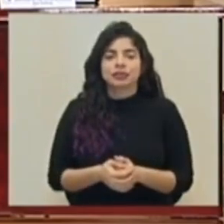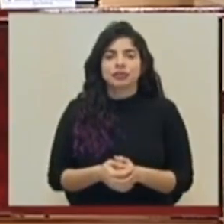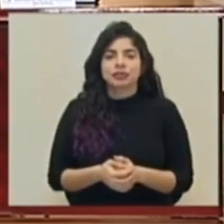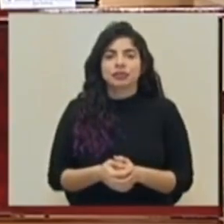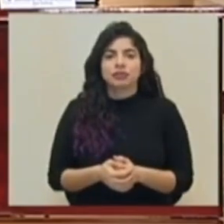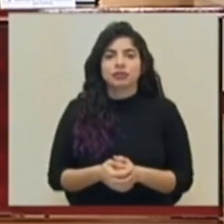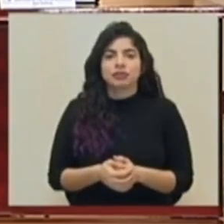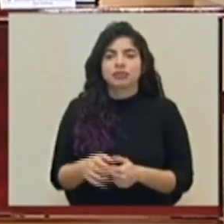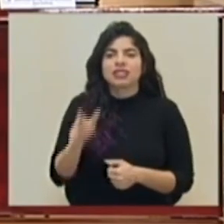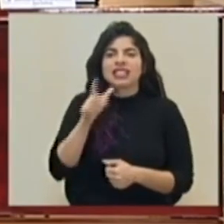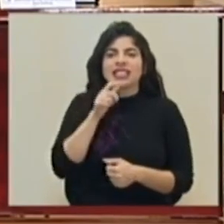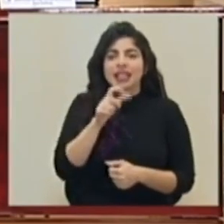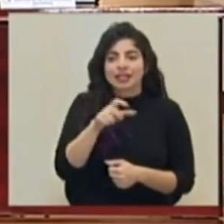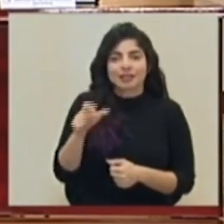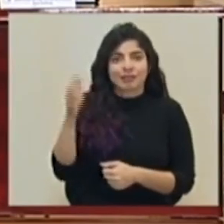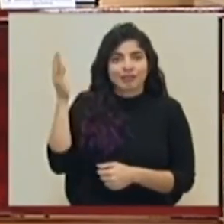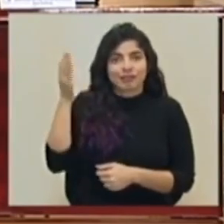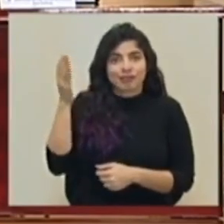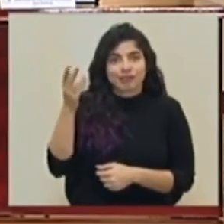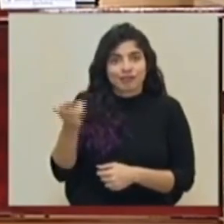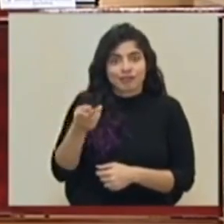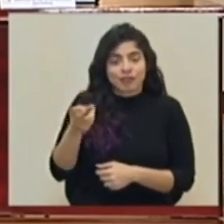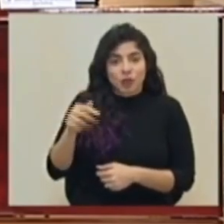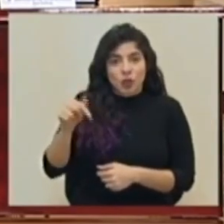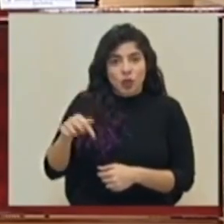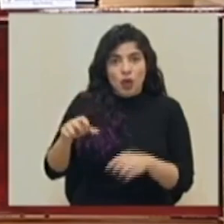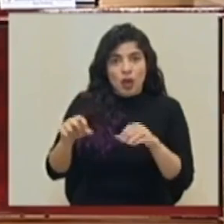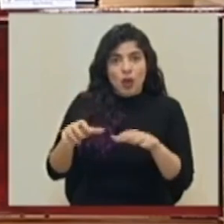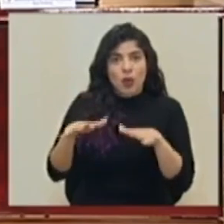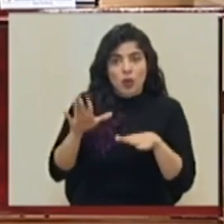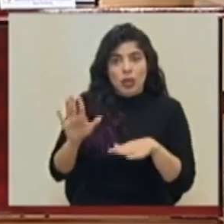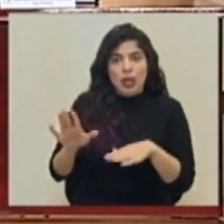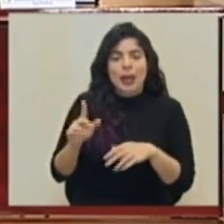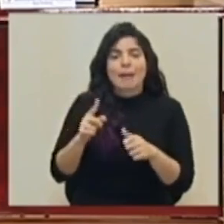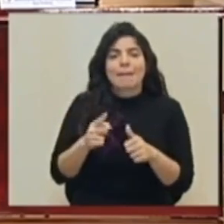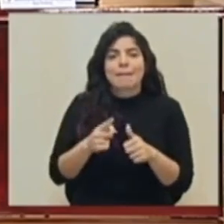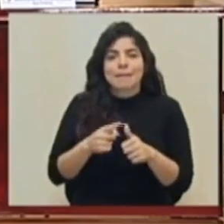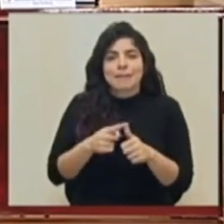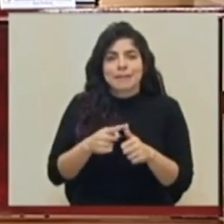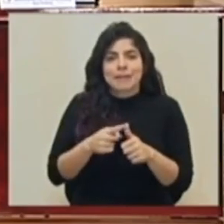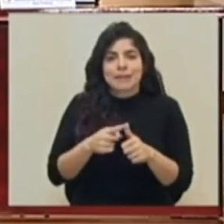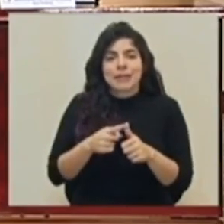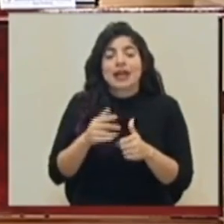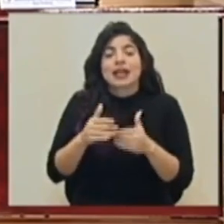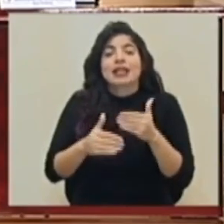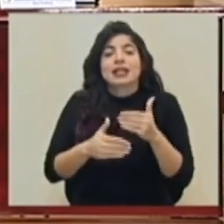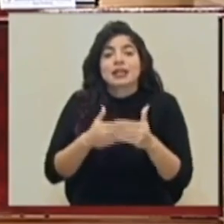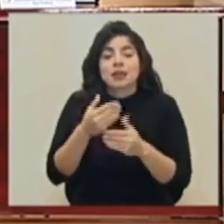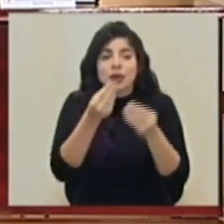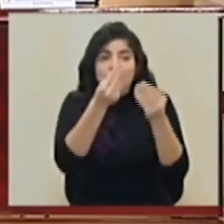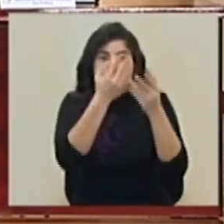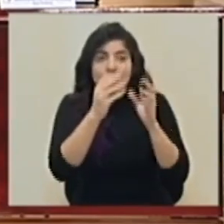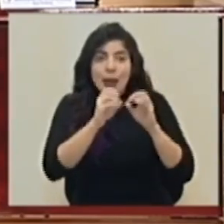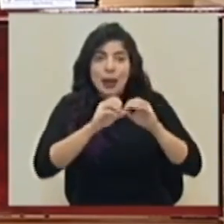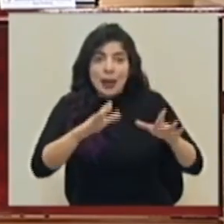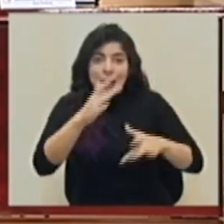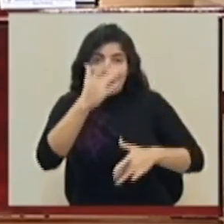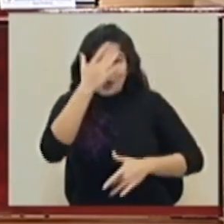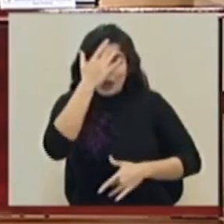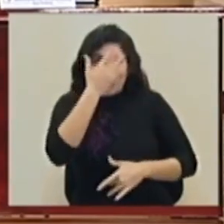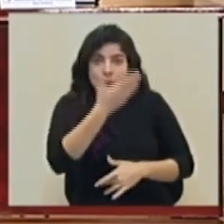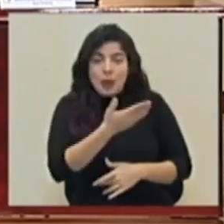a los señores que nos acompañan el día de hoy aquí en el auditorio, vamos y posteriormente escucharemos el reporte epidemiológico,